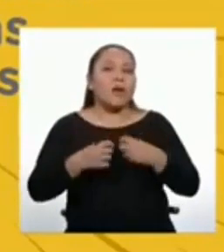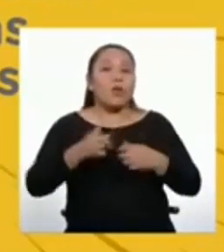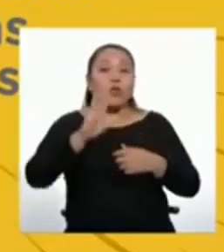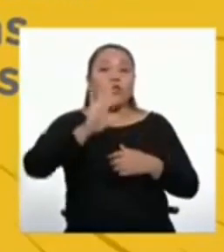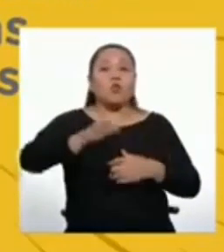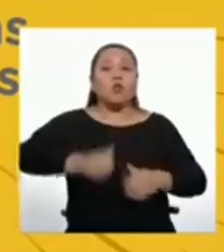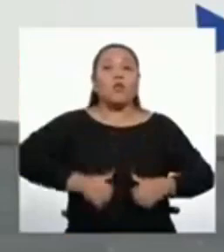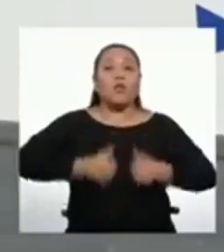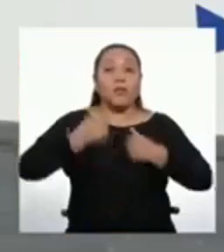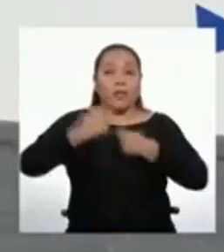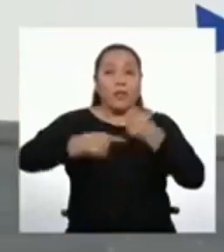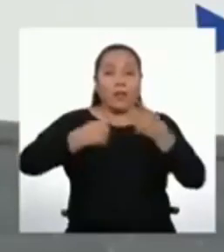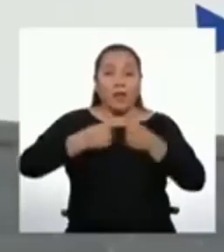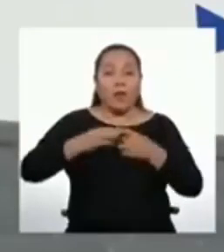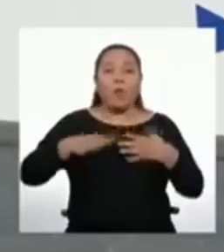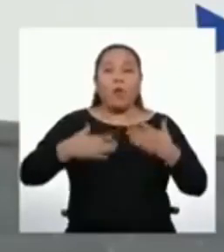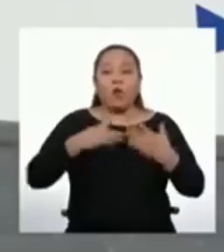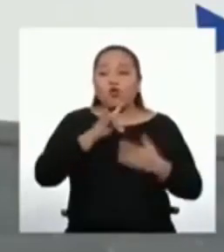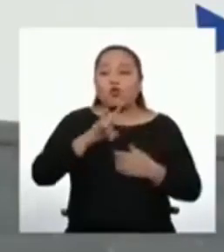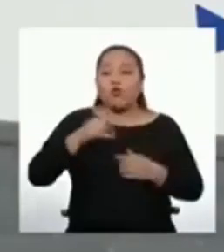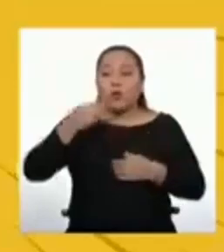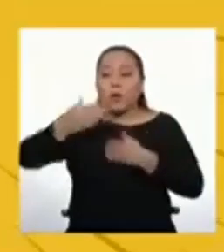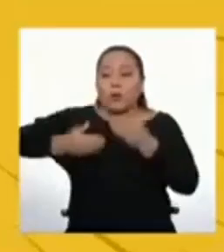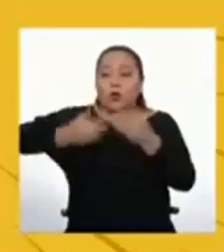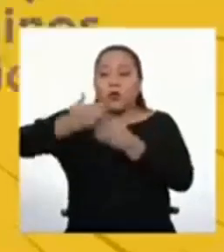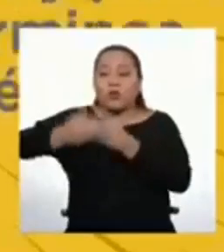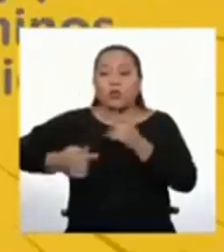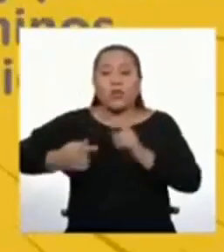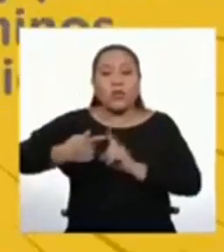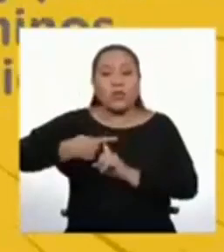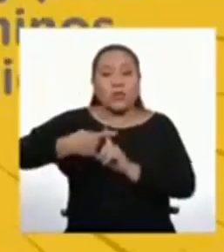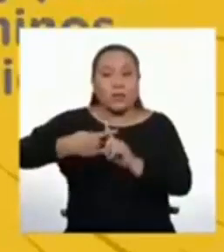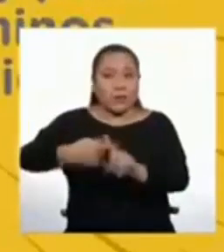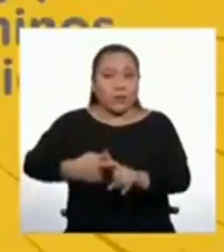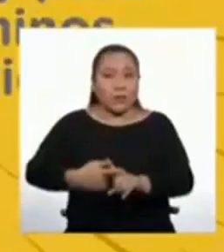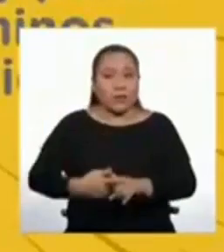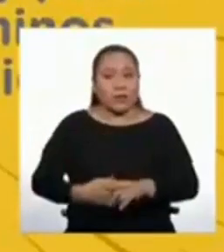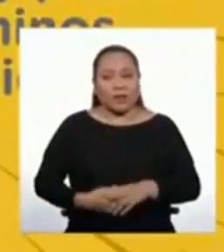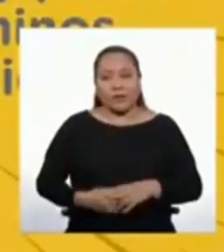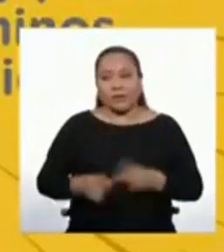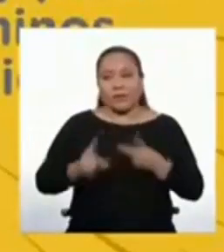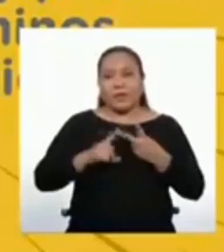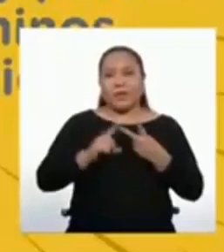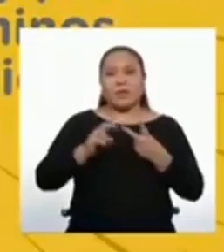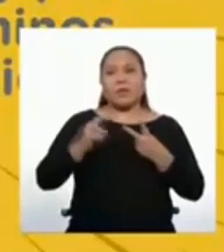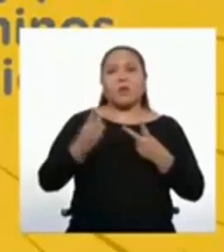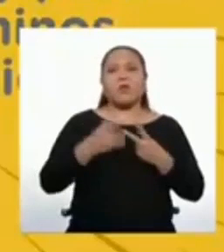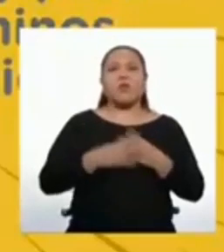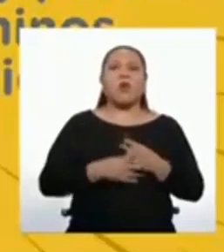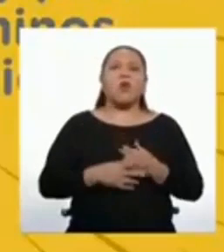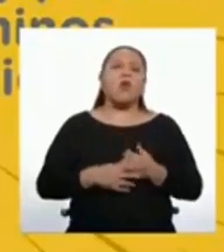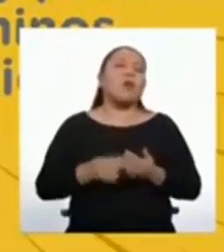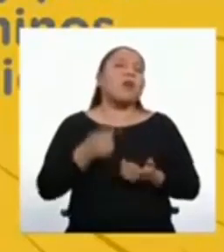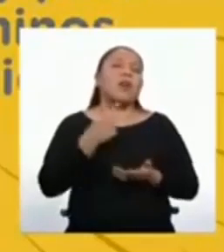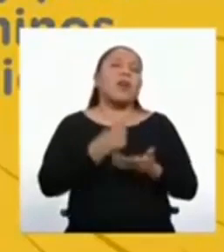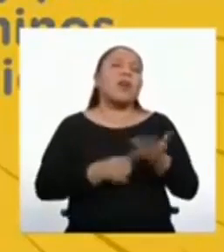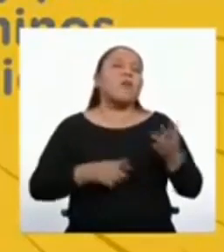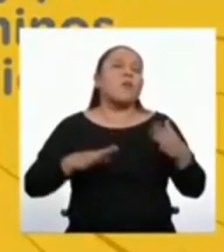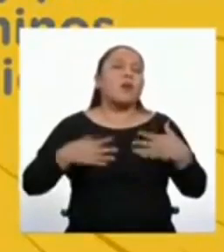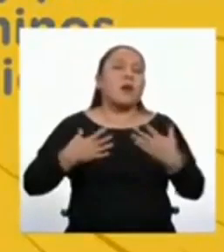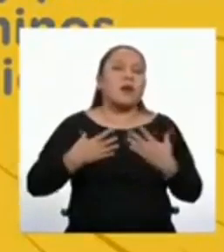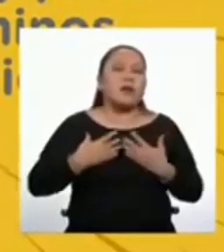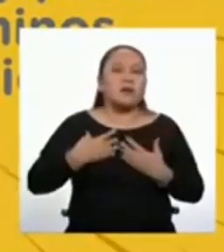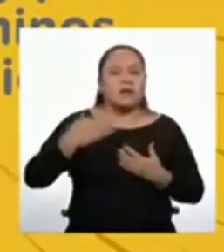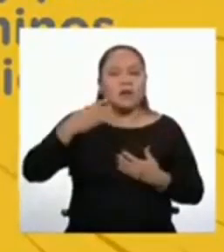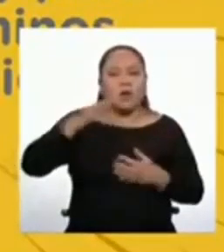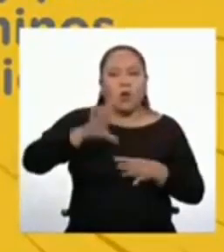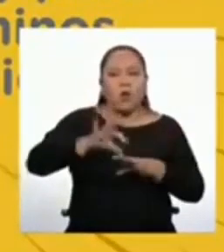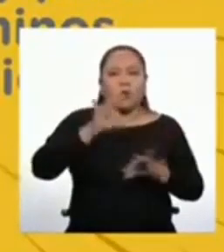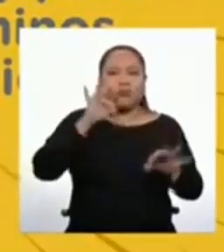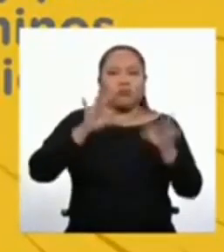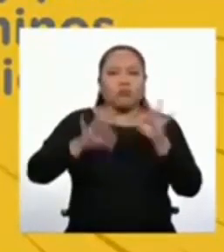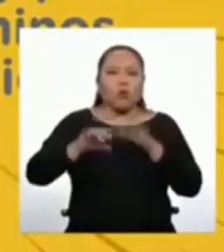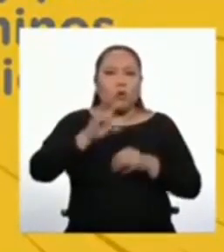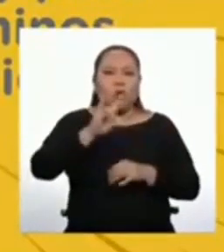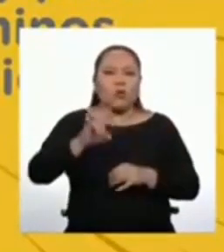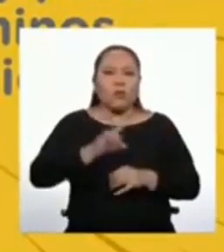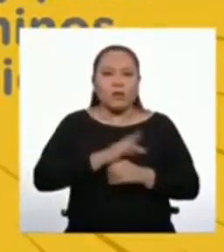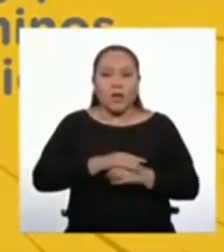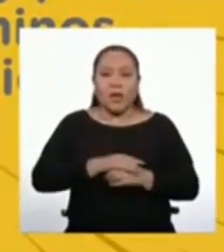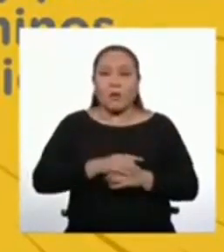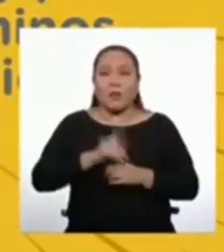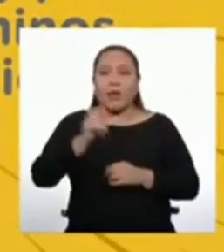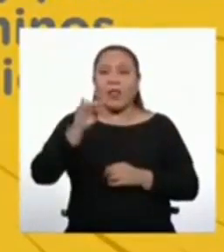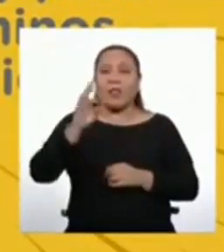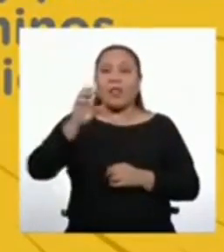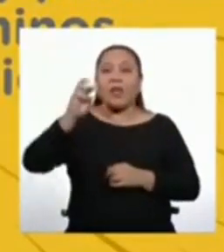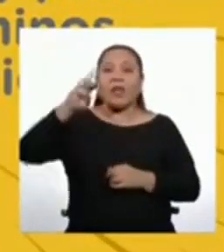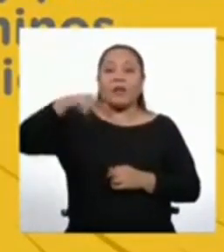progresiones aritméticas? Y segundo, ¿qué estrategias puedes usar para calcular el término enésimo y para calcular la